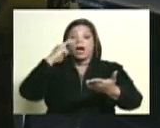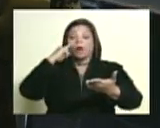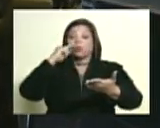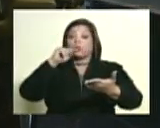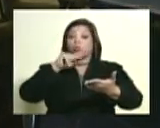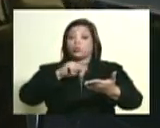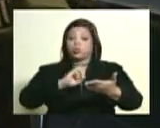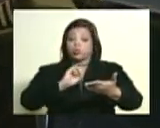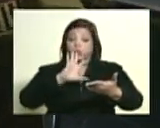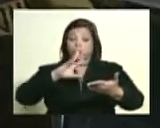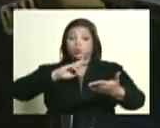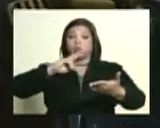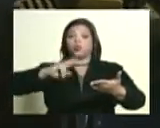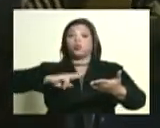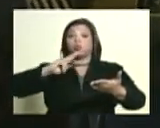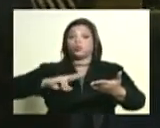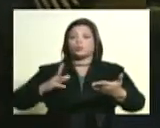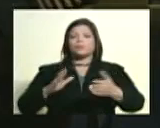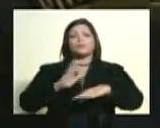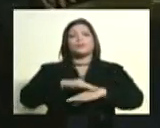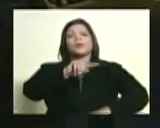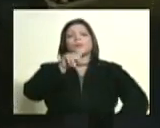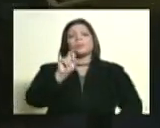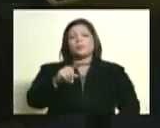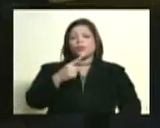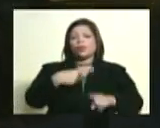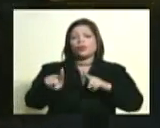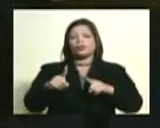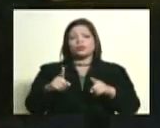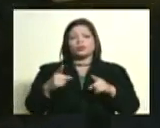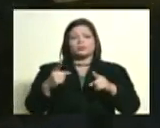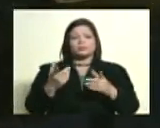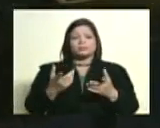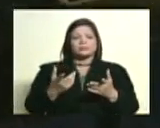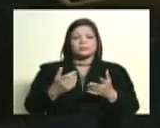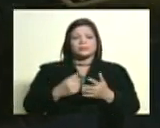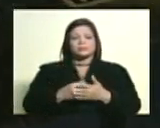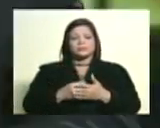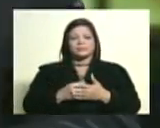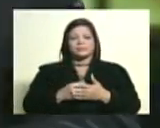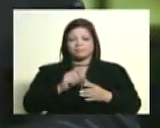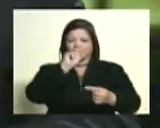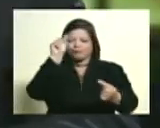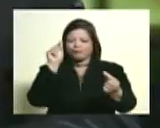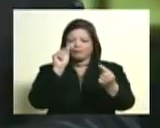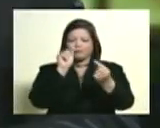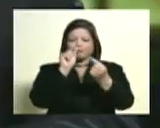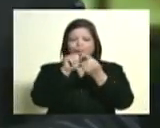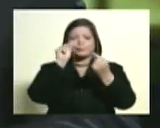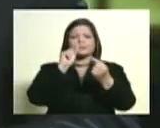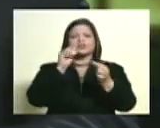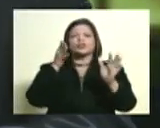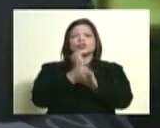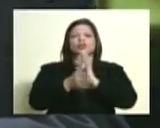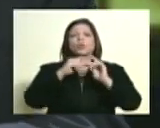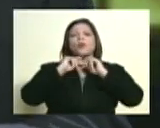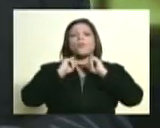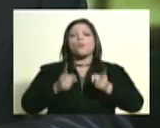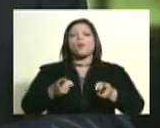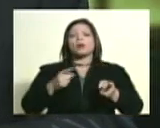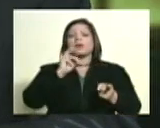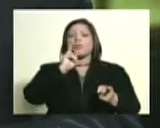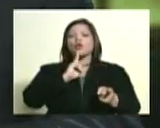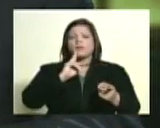realidad complejísima. Mira, y por fin hay determinación exacta de la causa de la muerte de Bolívar.